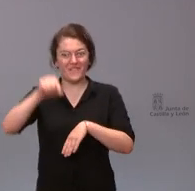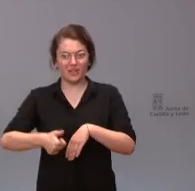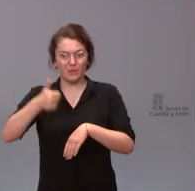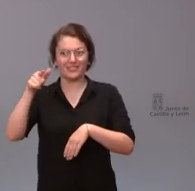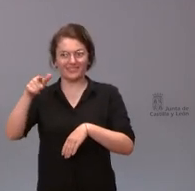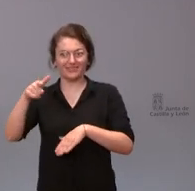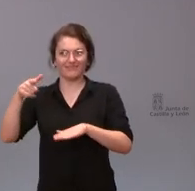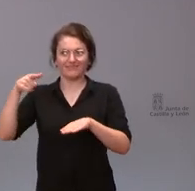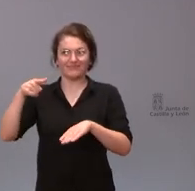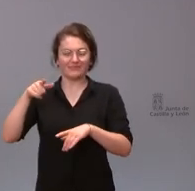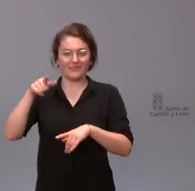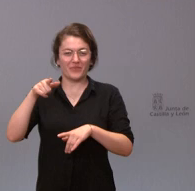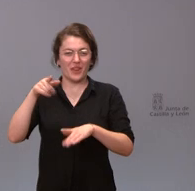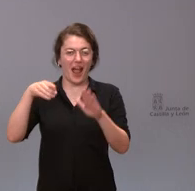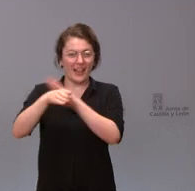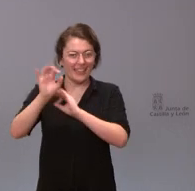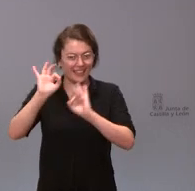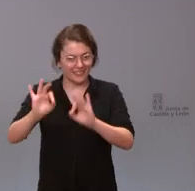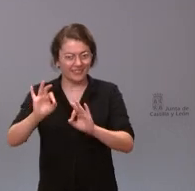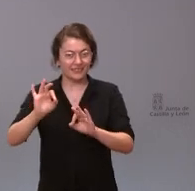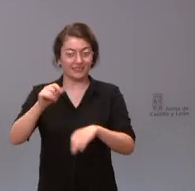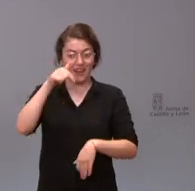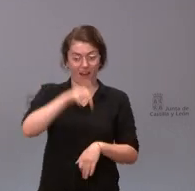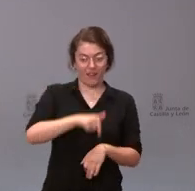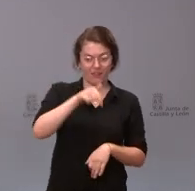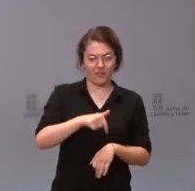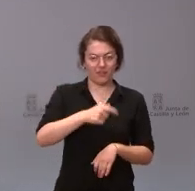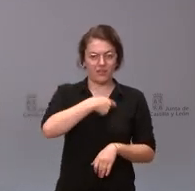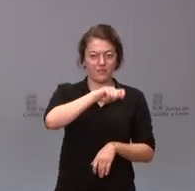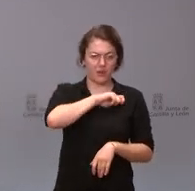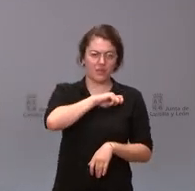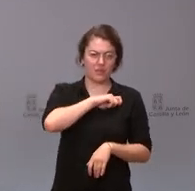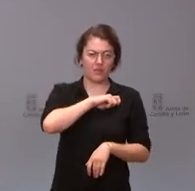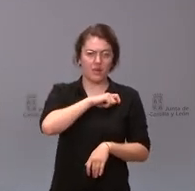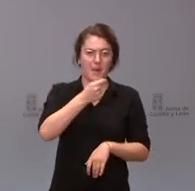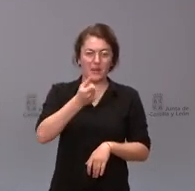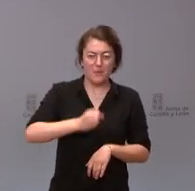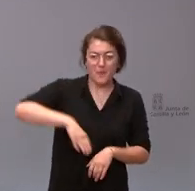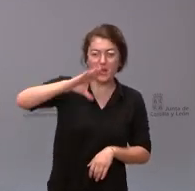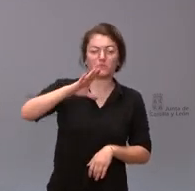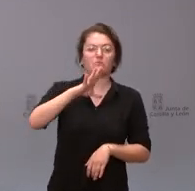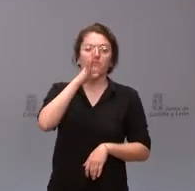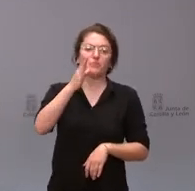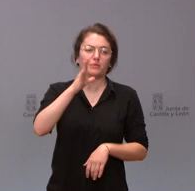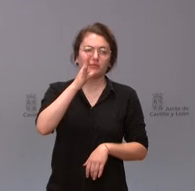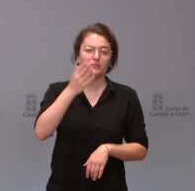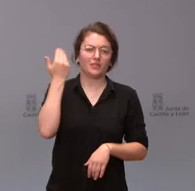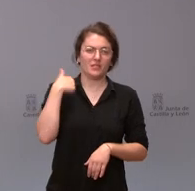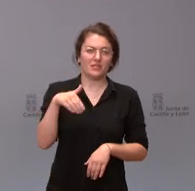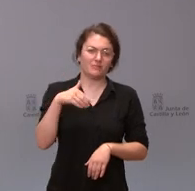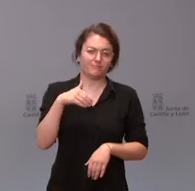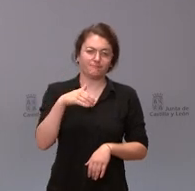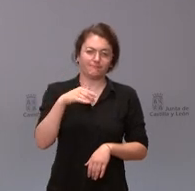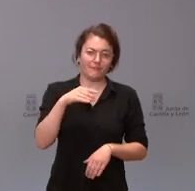en España tenemos una inflación tan alta es en parte por aquellos errores que se cometieron en aquel momento de ese cierre precipitado que